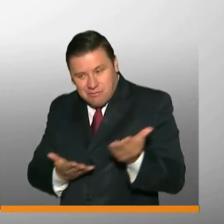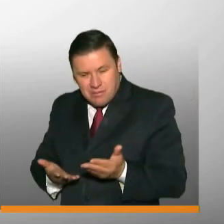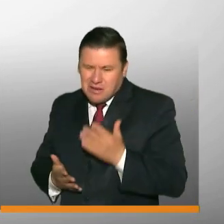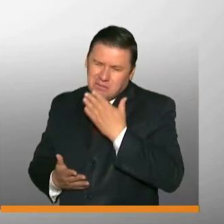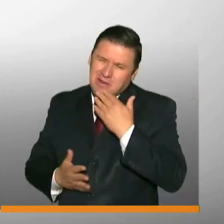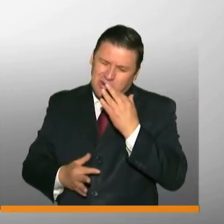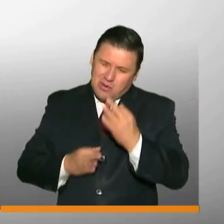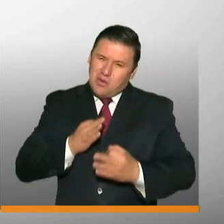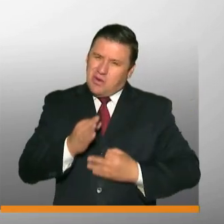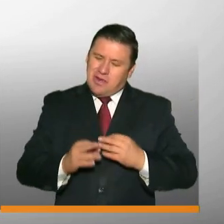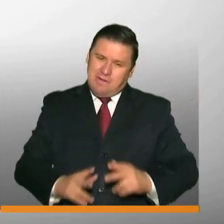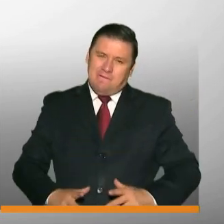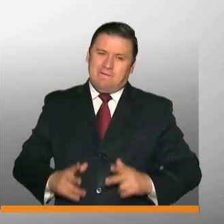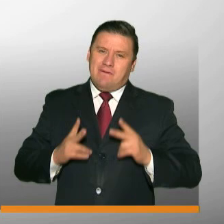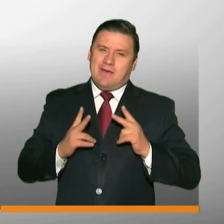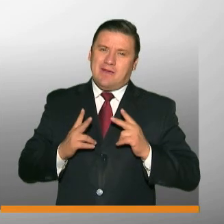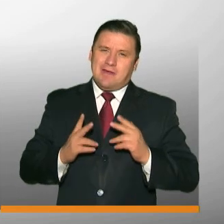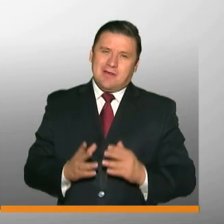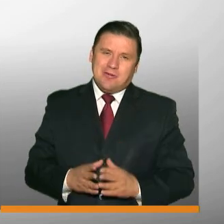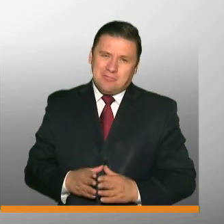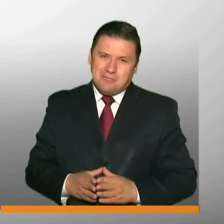Cuidemos nuestras vidas.